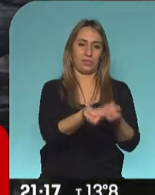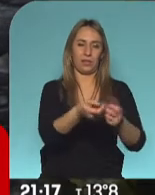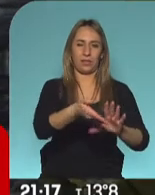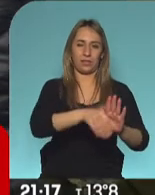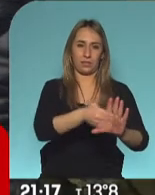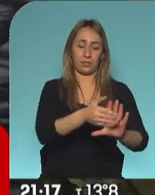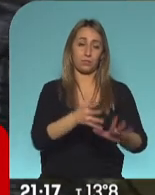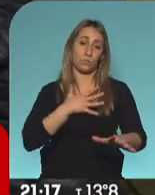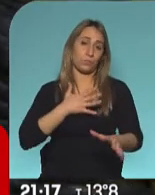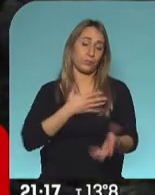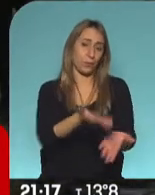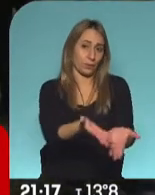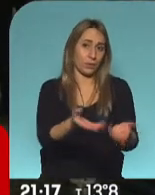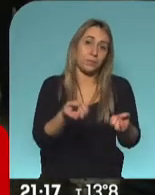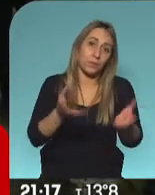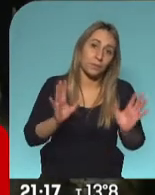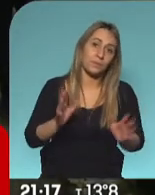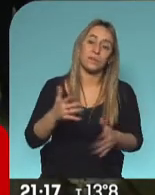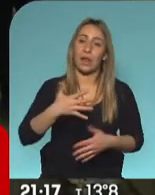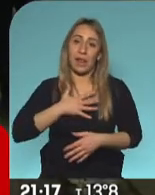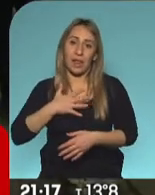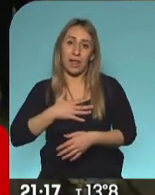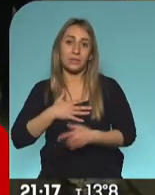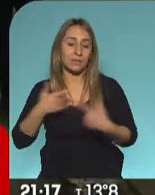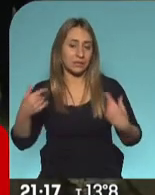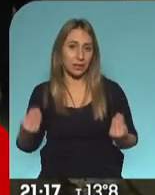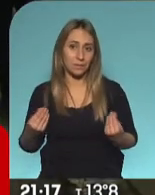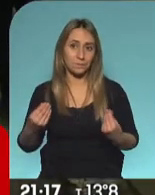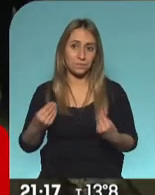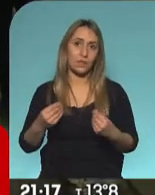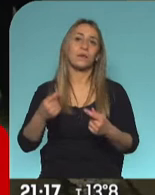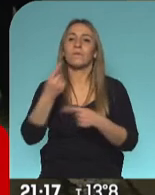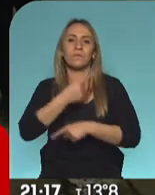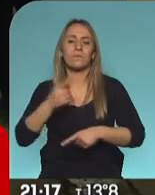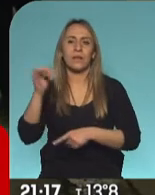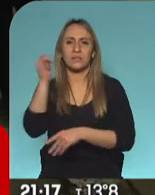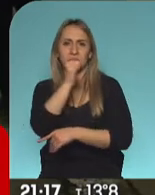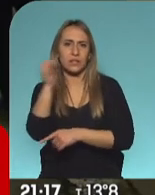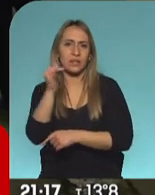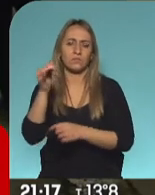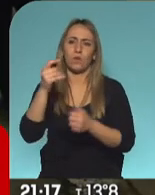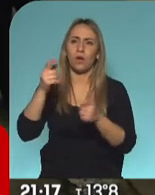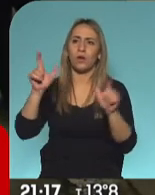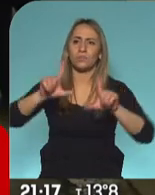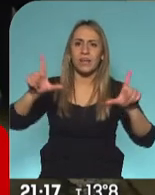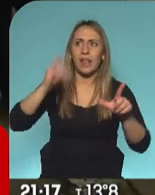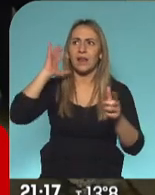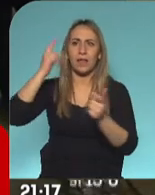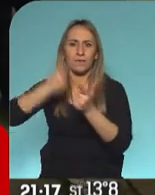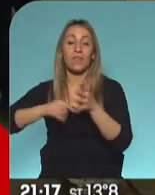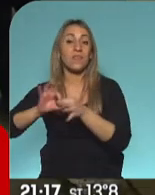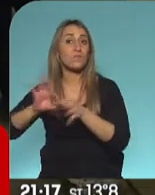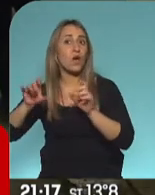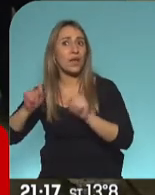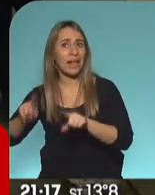lo lamento mucho, pero me parece una lástima que los medios, los medios democráticos, se estén ocupando de eso. Yo creo